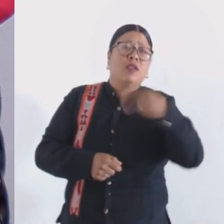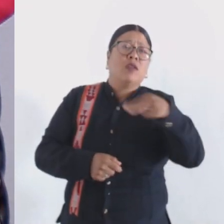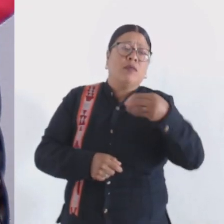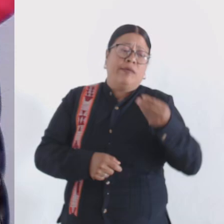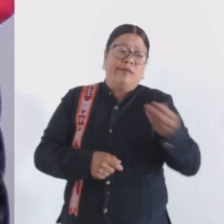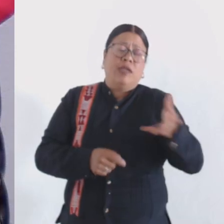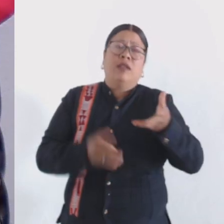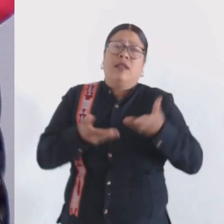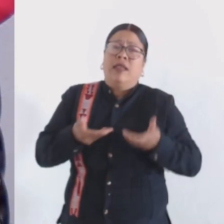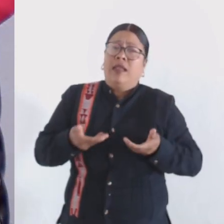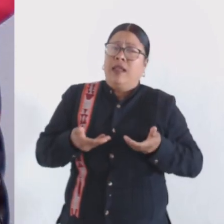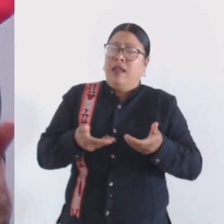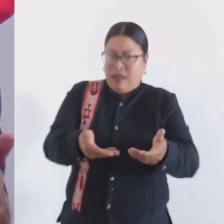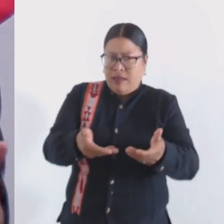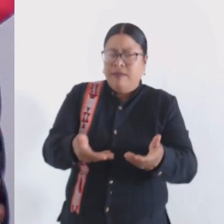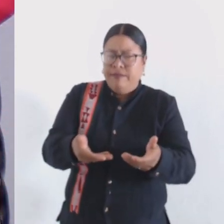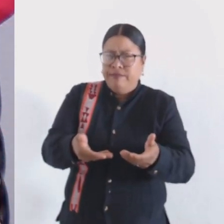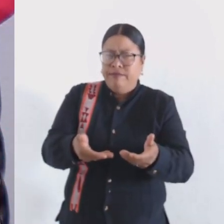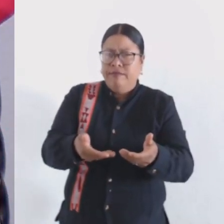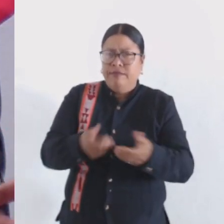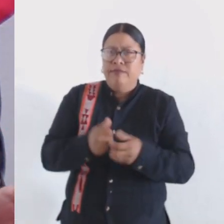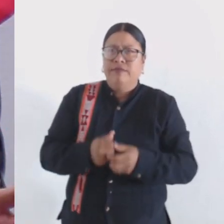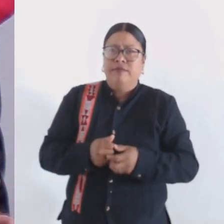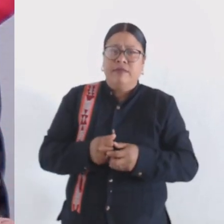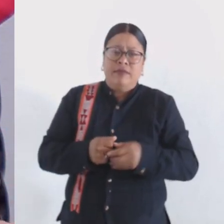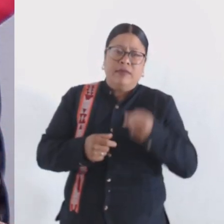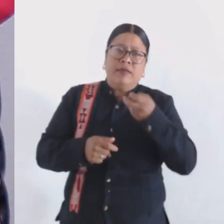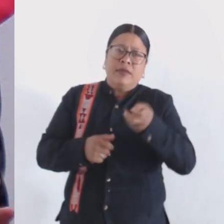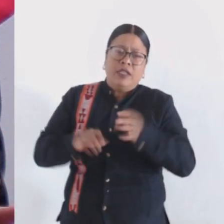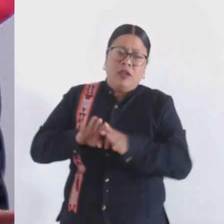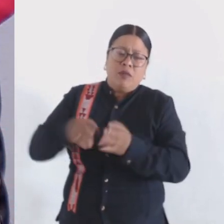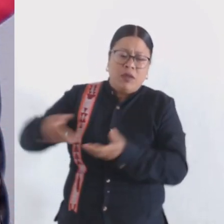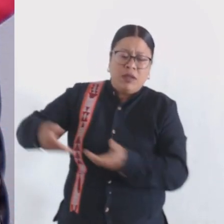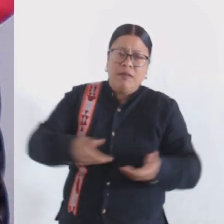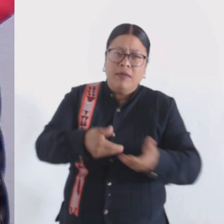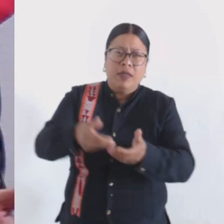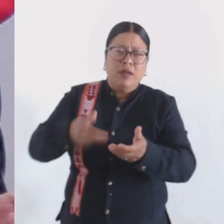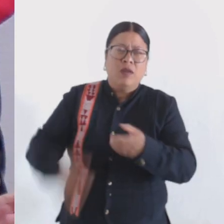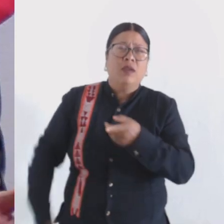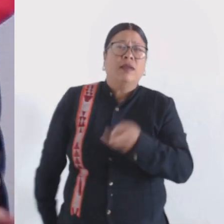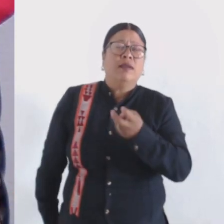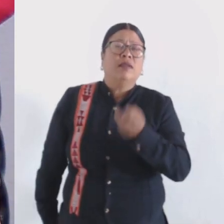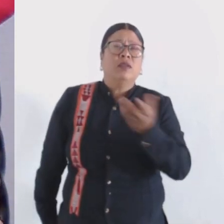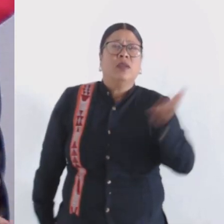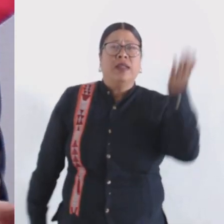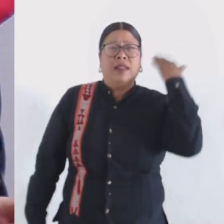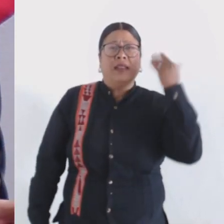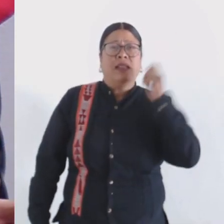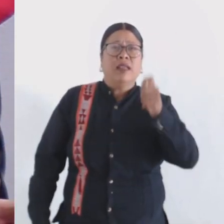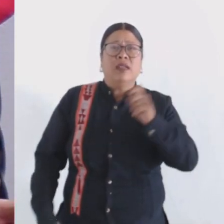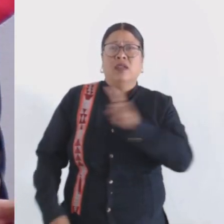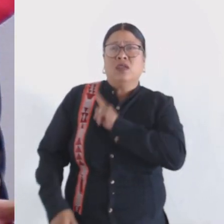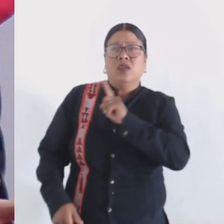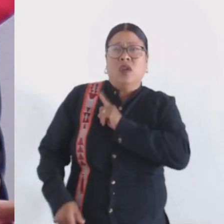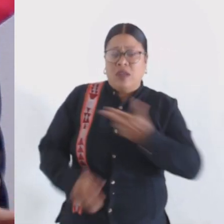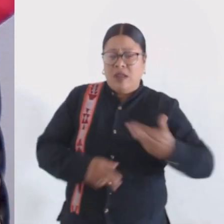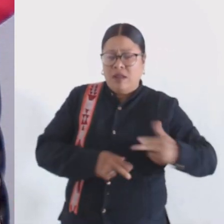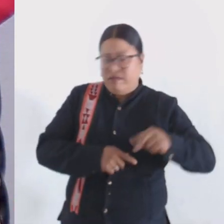de este lugar, de este camino, que originalmente era un paso de servicio,